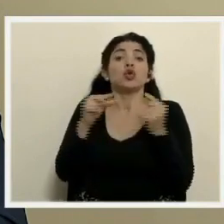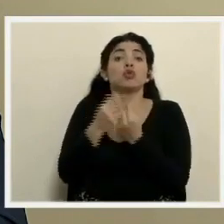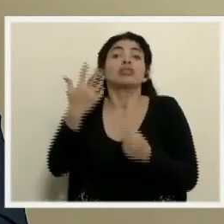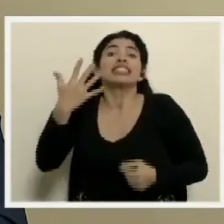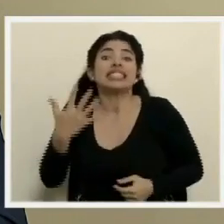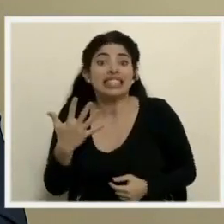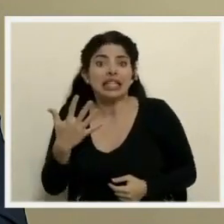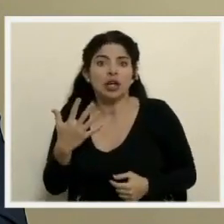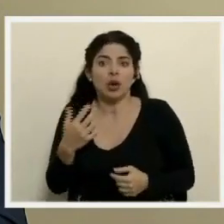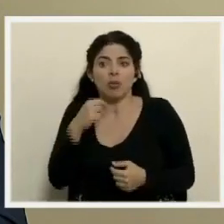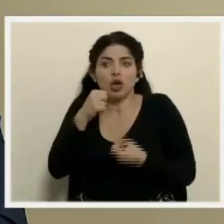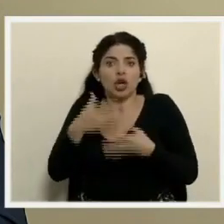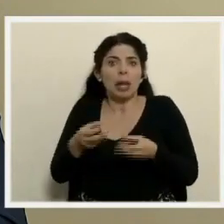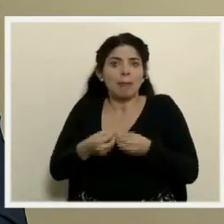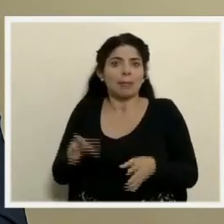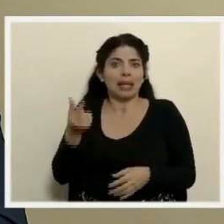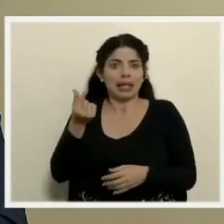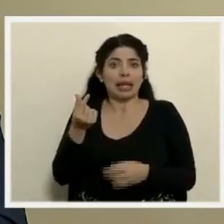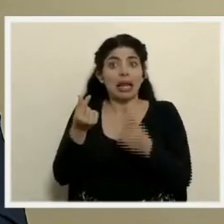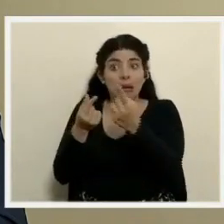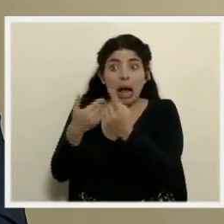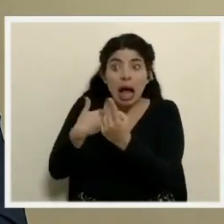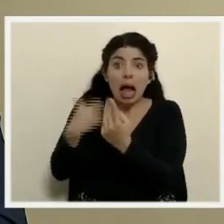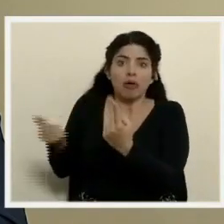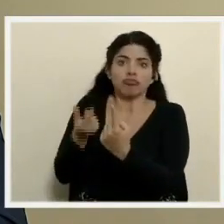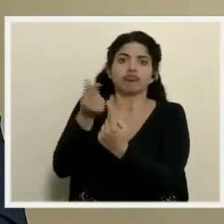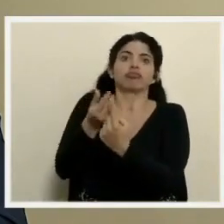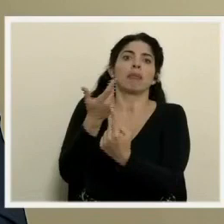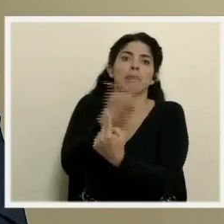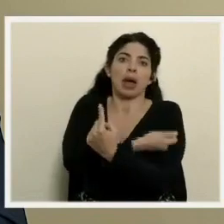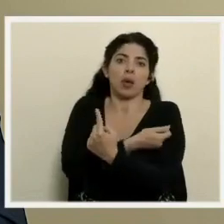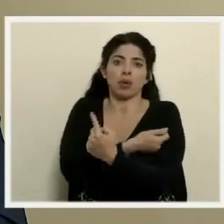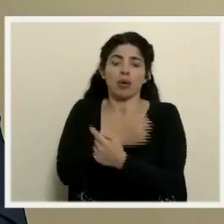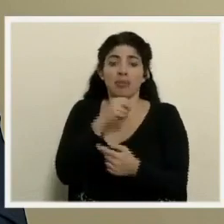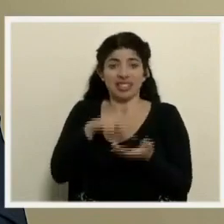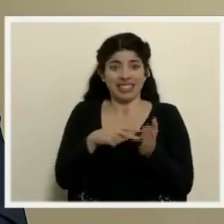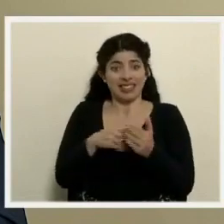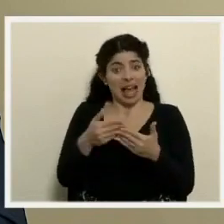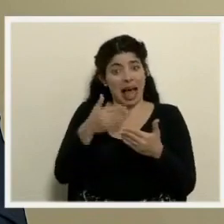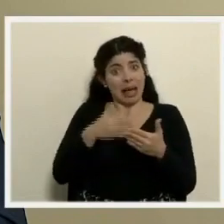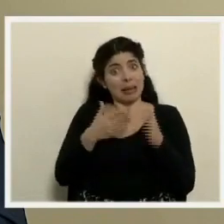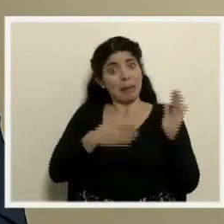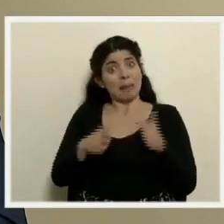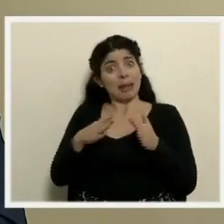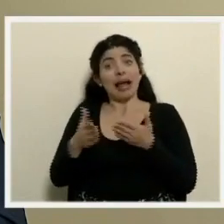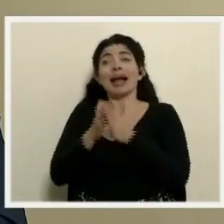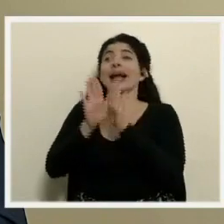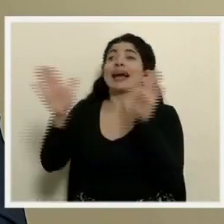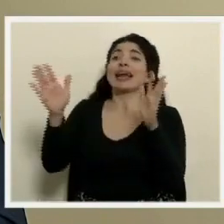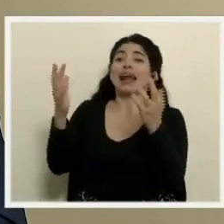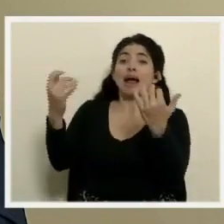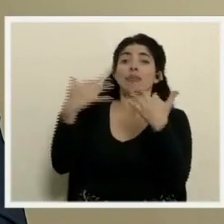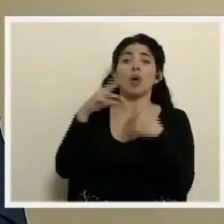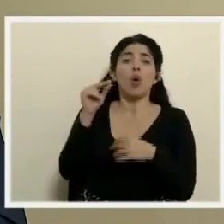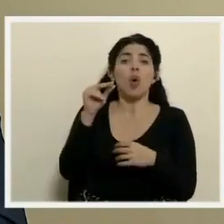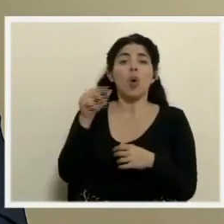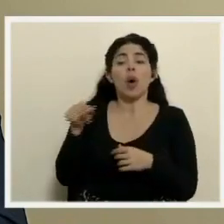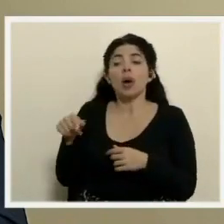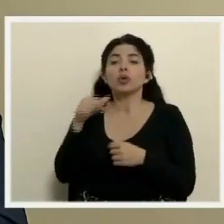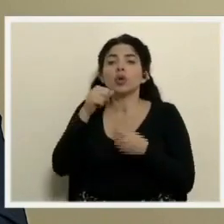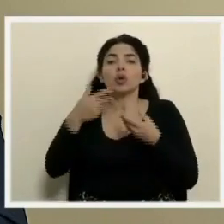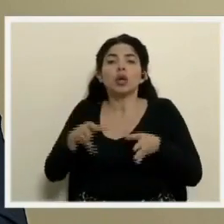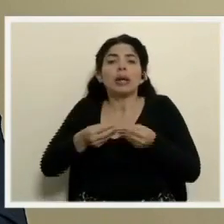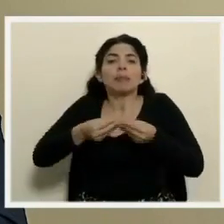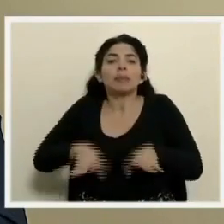5 para no perder esas dosis, pero no es que se programa de una vez aplicar vacunación abierta, sino que es más bien para aprovechar